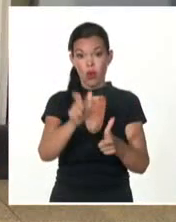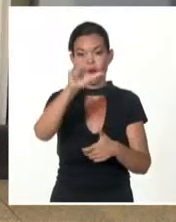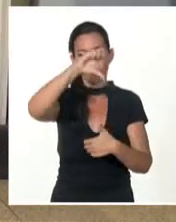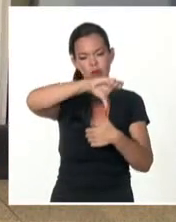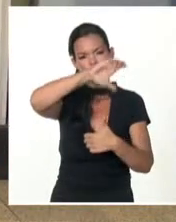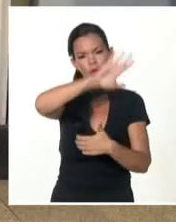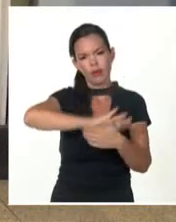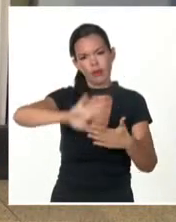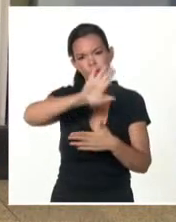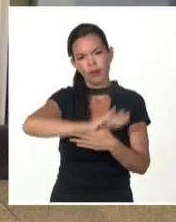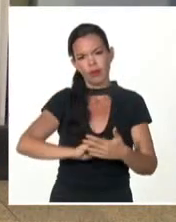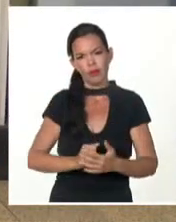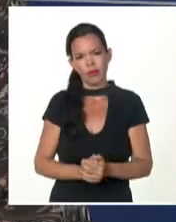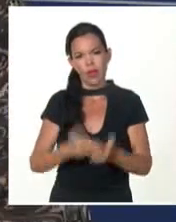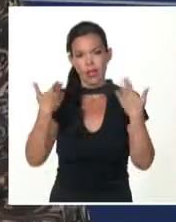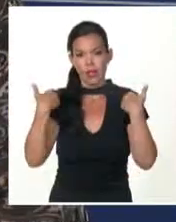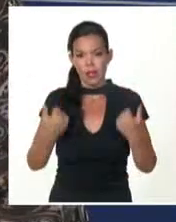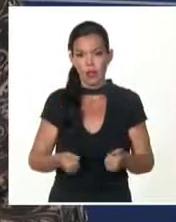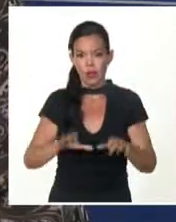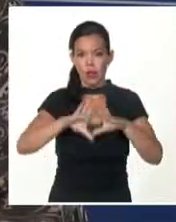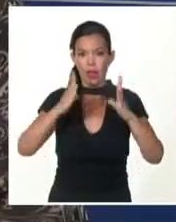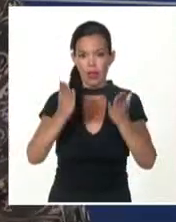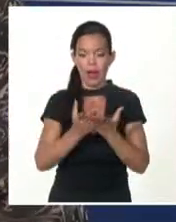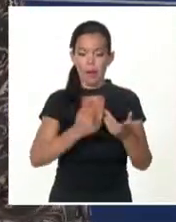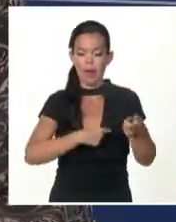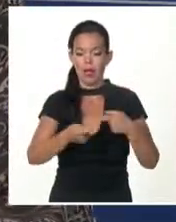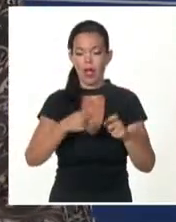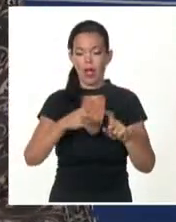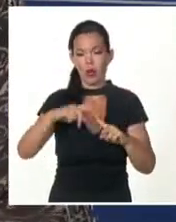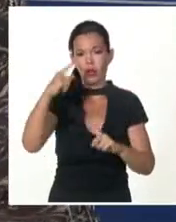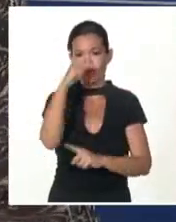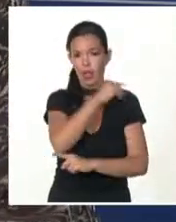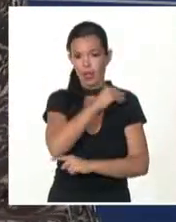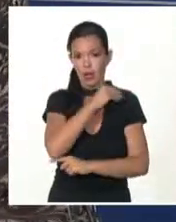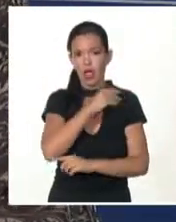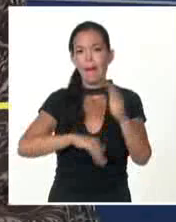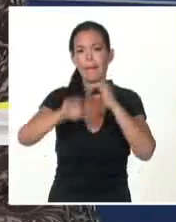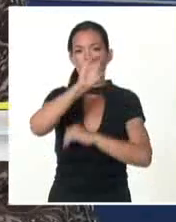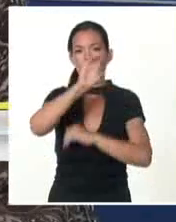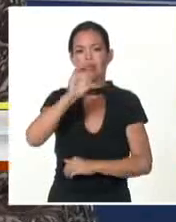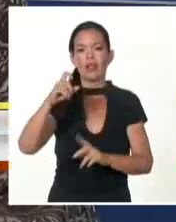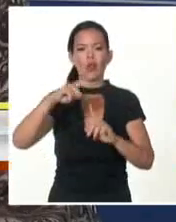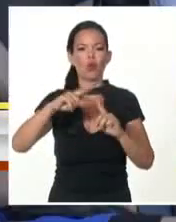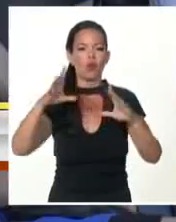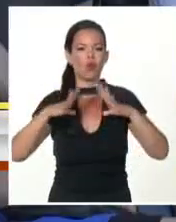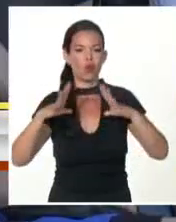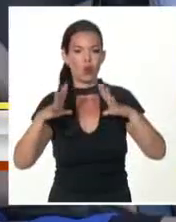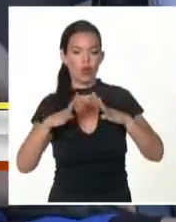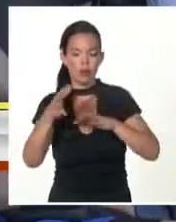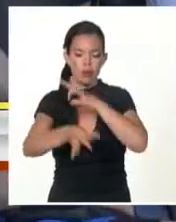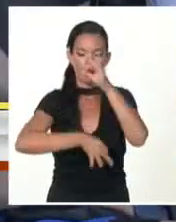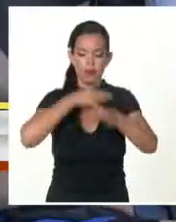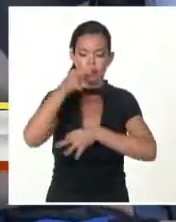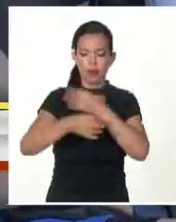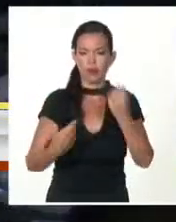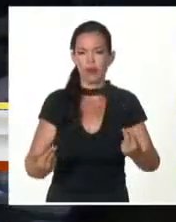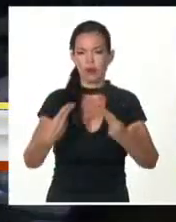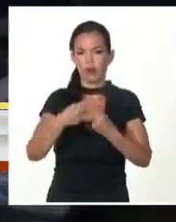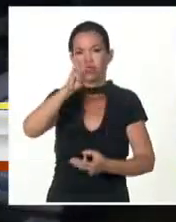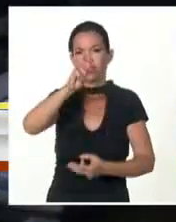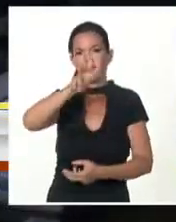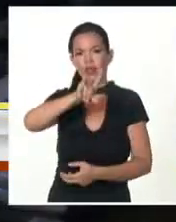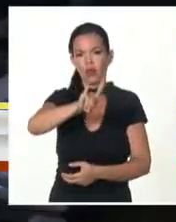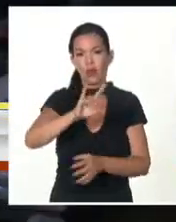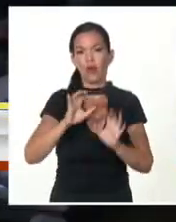La directora general de Mercadotecnia del Ministerio de Turismo, Pilar Álvarez, señaló que la celebración del Congreso 39 de la Federación de Entidades